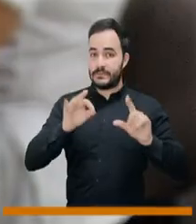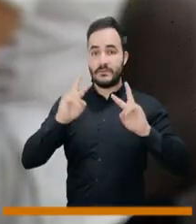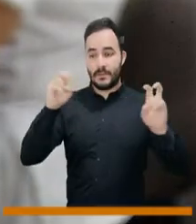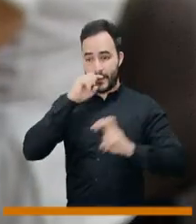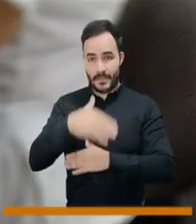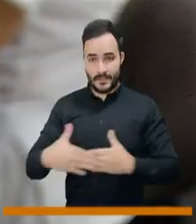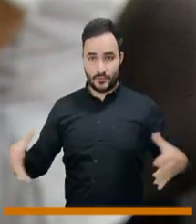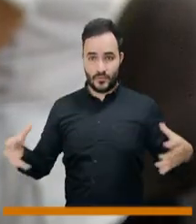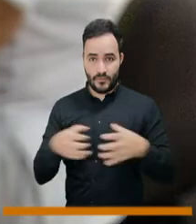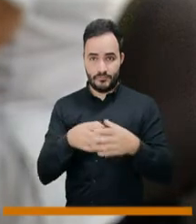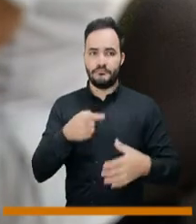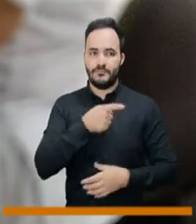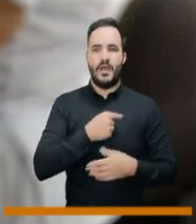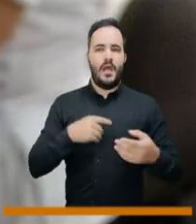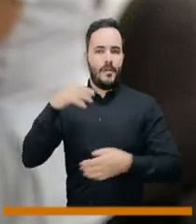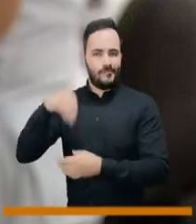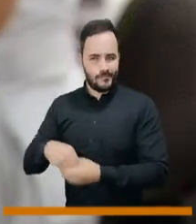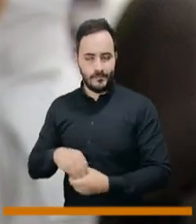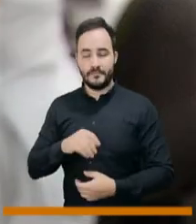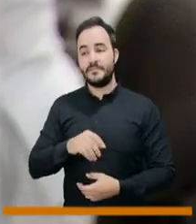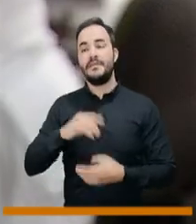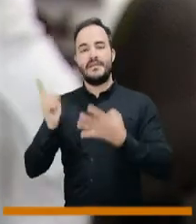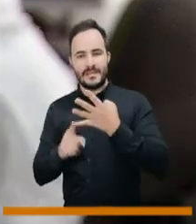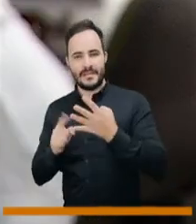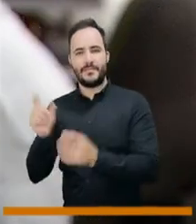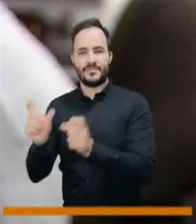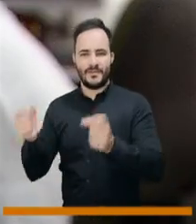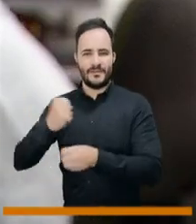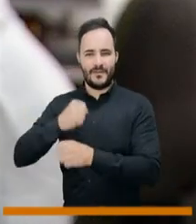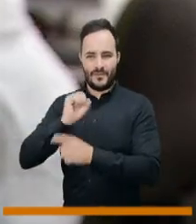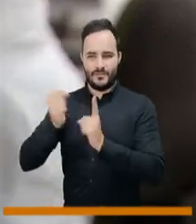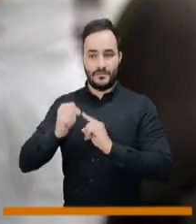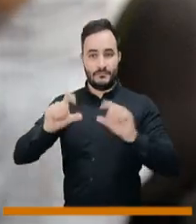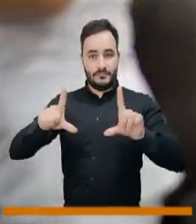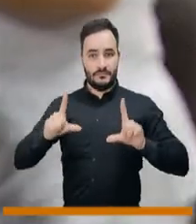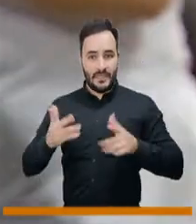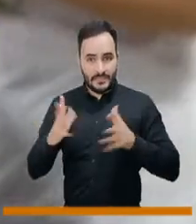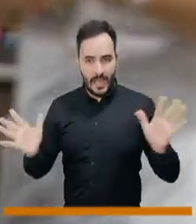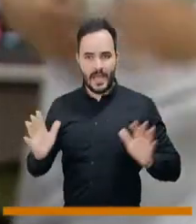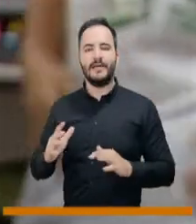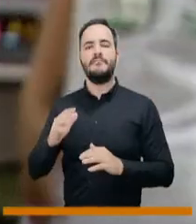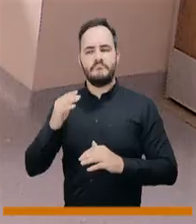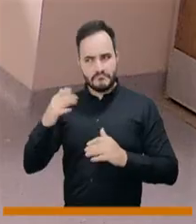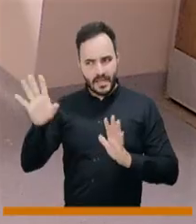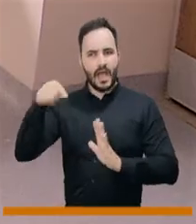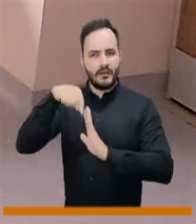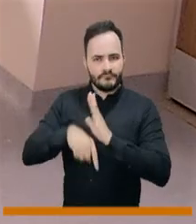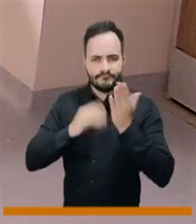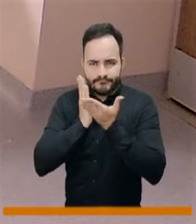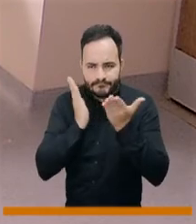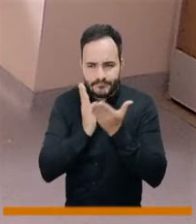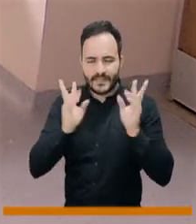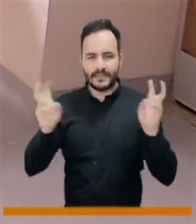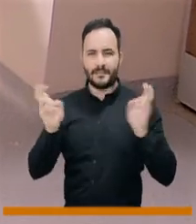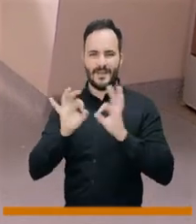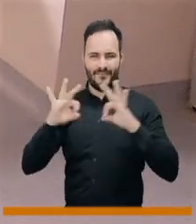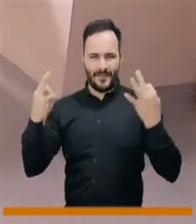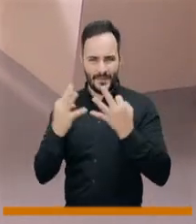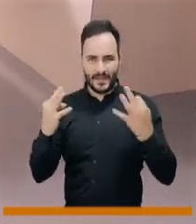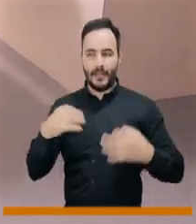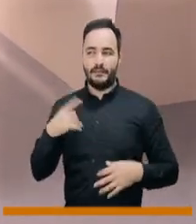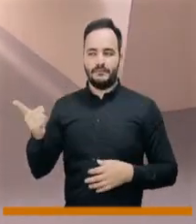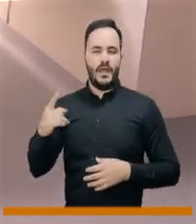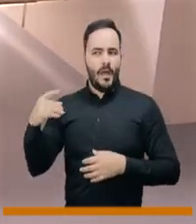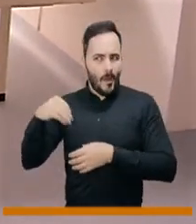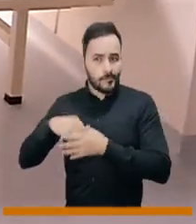psicóloga con una especialización en población infantil. Y tenemos trabajo social también con un énfasis en la intervención familiar